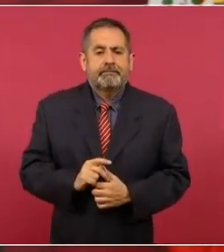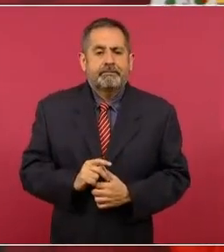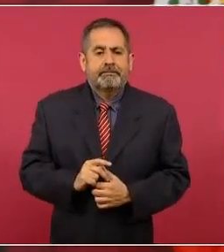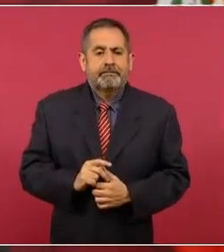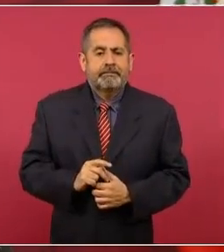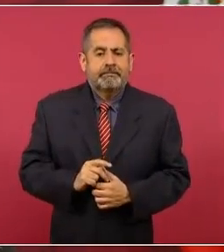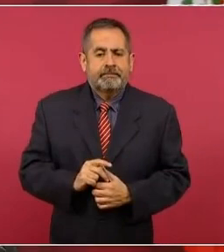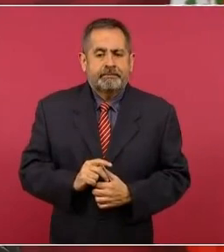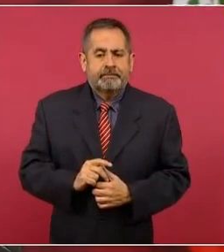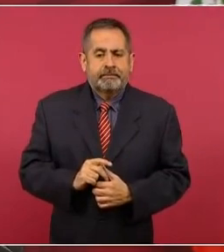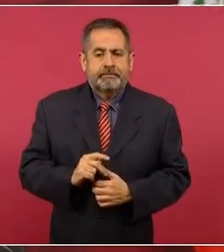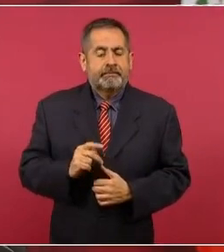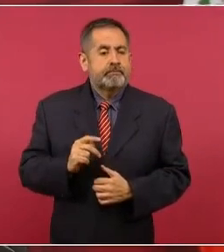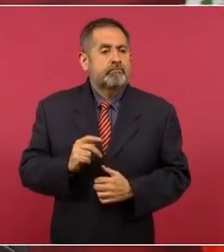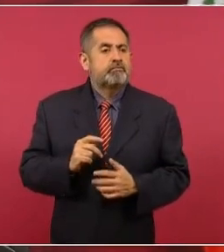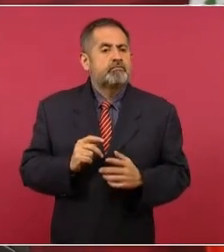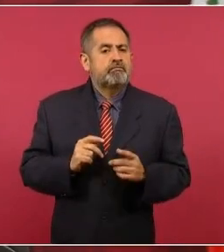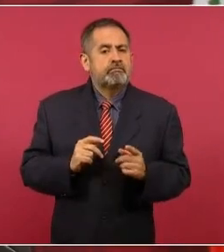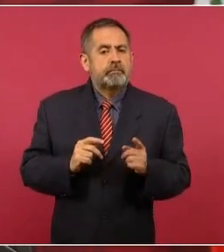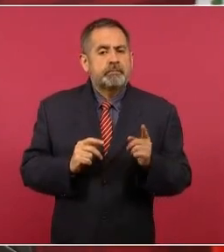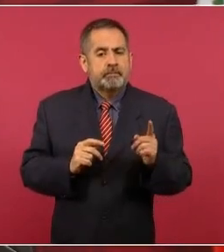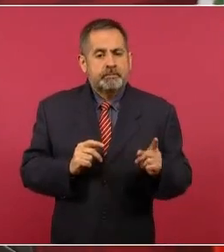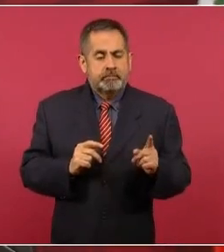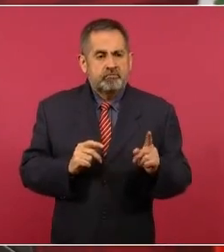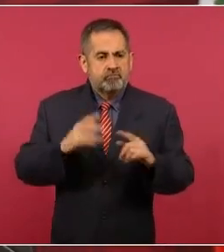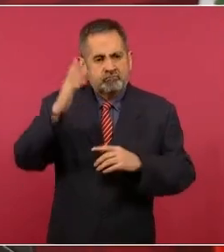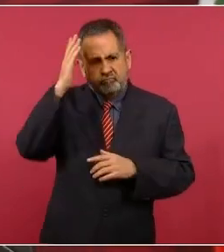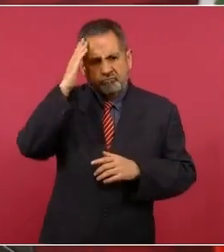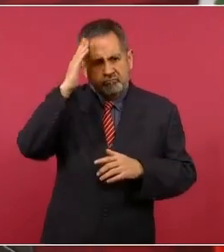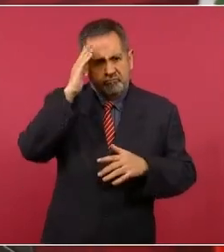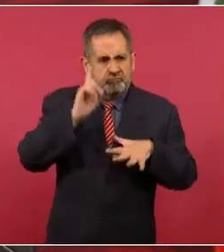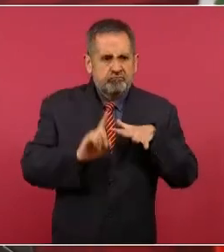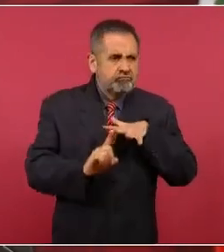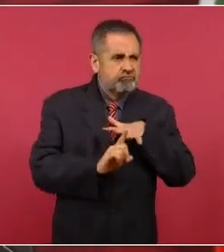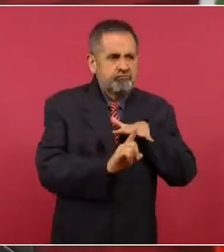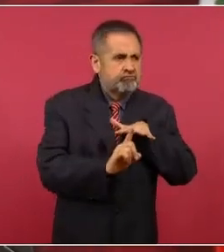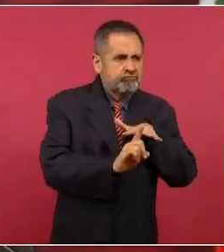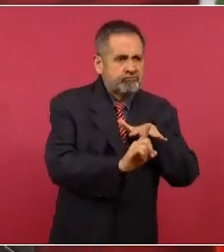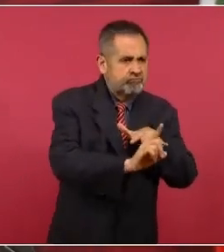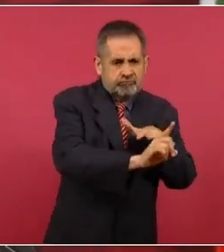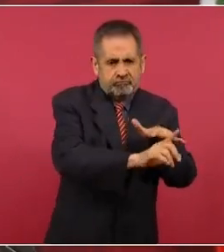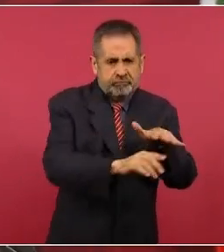Y él fue encabezando este operativo,